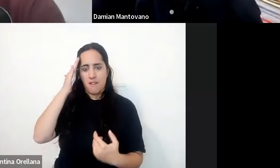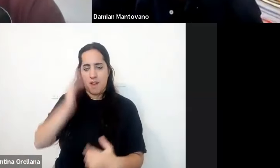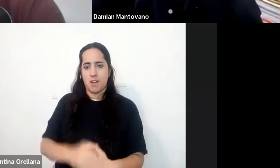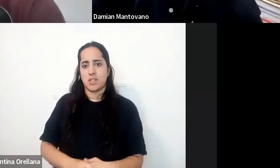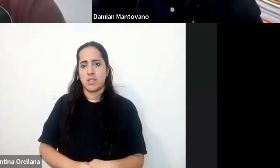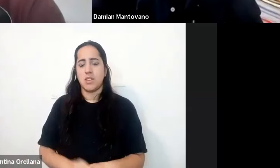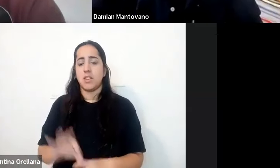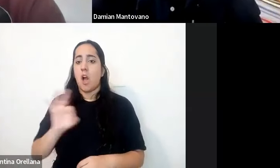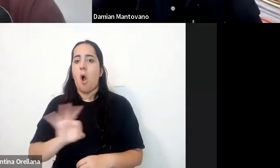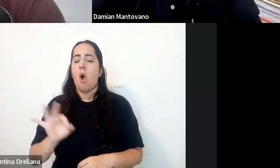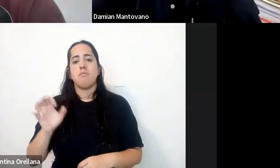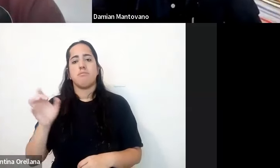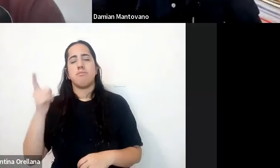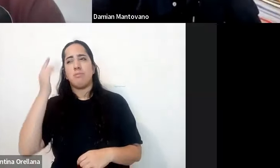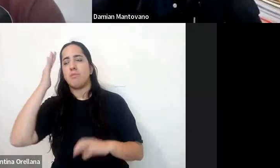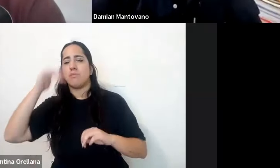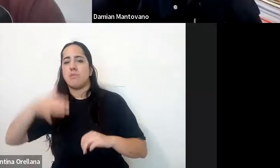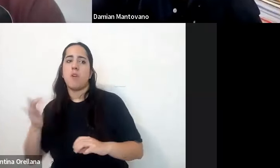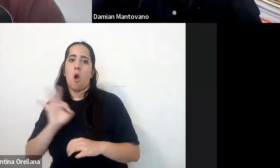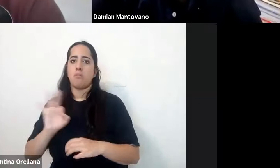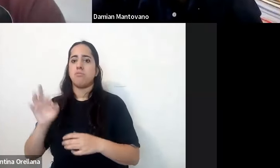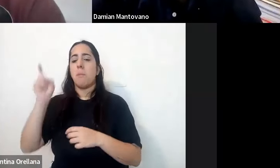intelectuales o ciertos trastornos